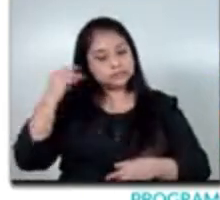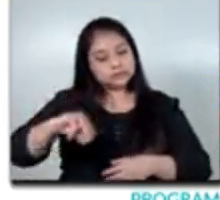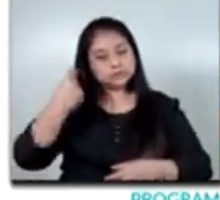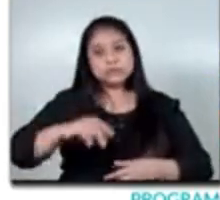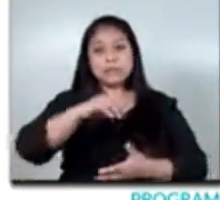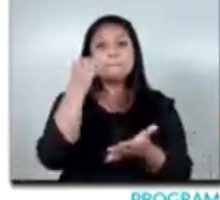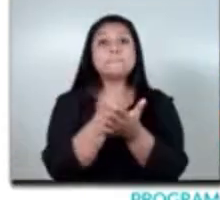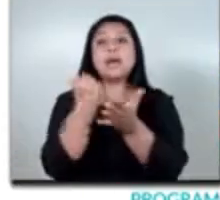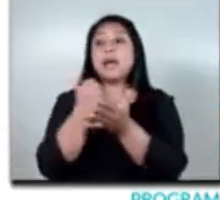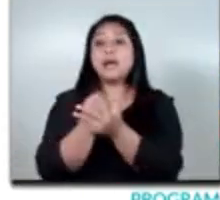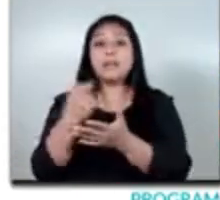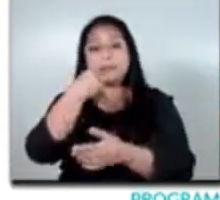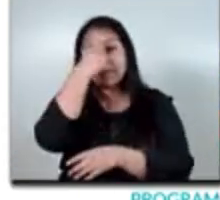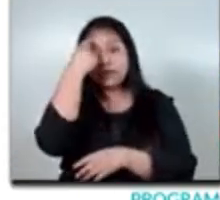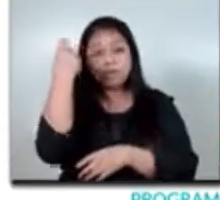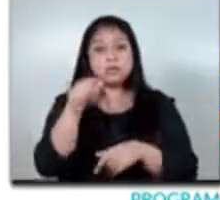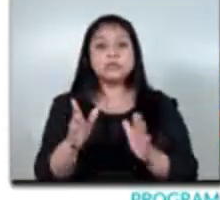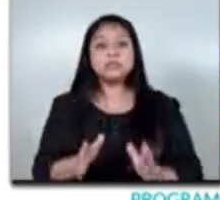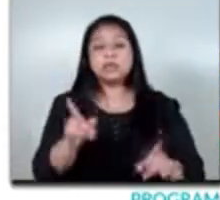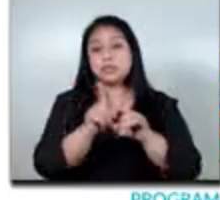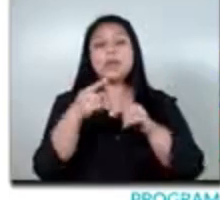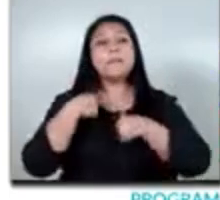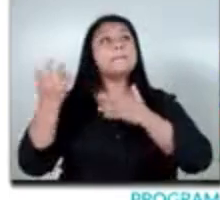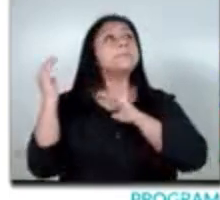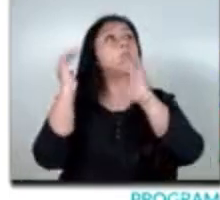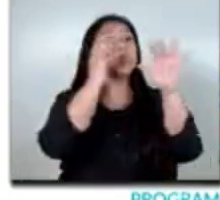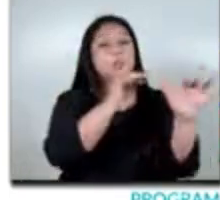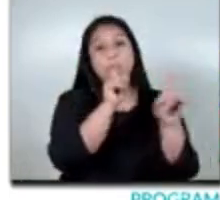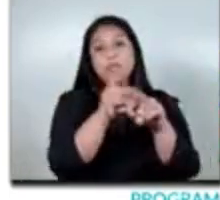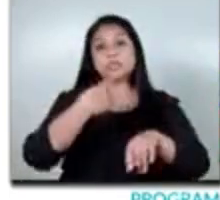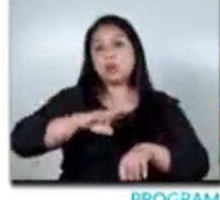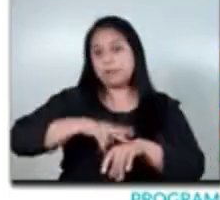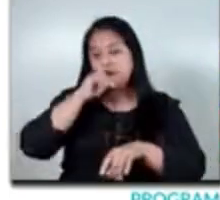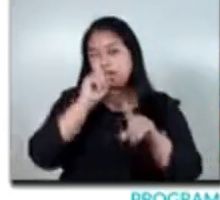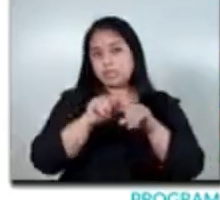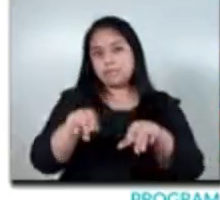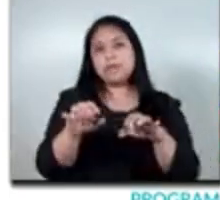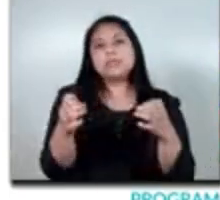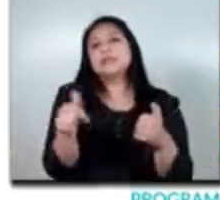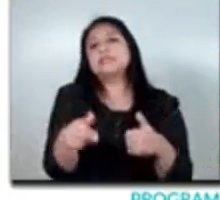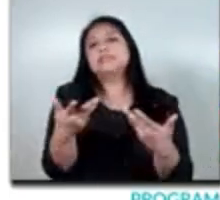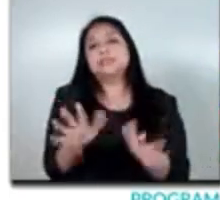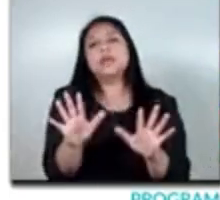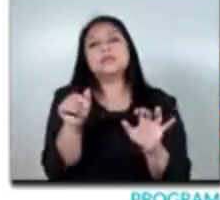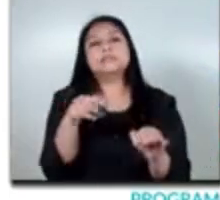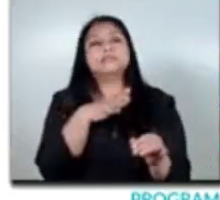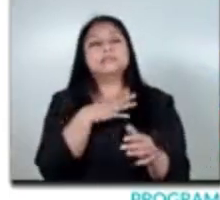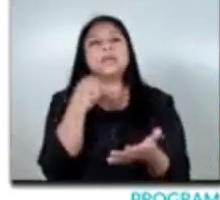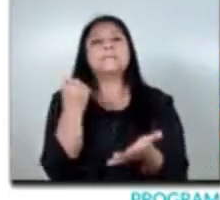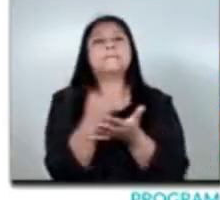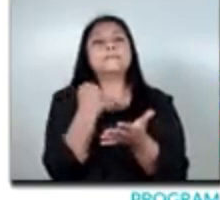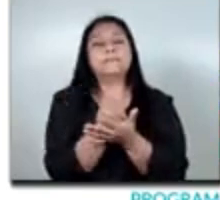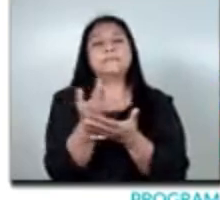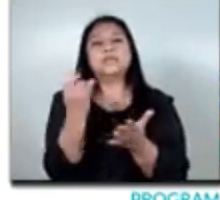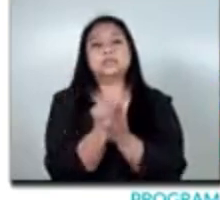pasaportes para los trabajadores que fueran a migrar de forma regular y entonces se emitió un nuevo centro de pasaportes del instituto